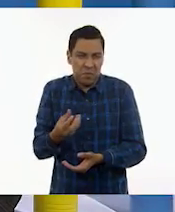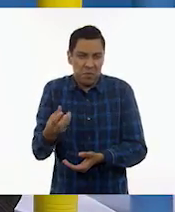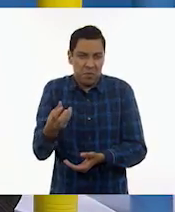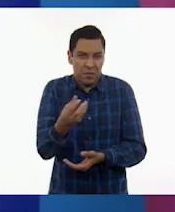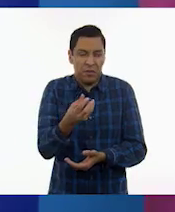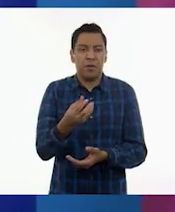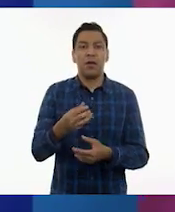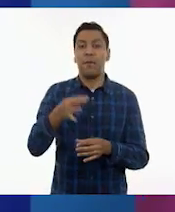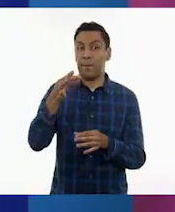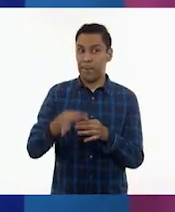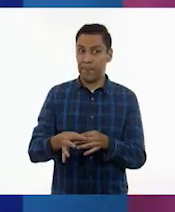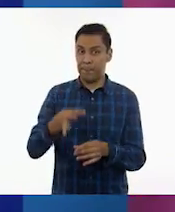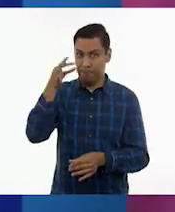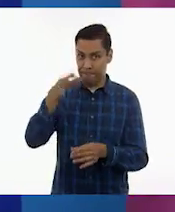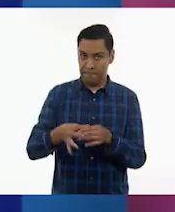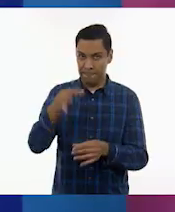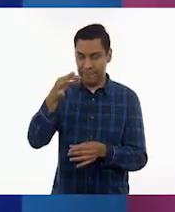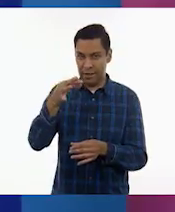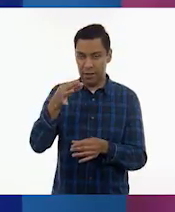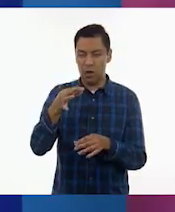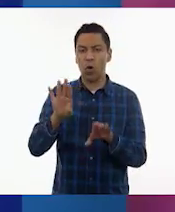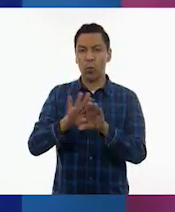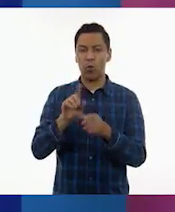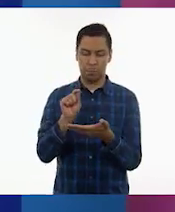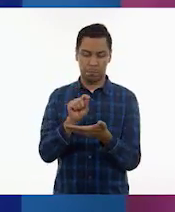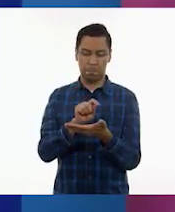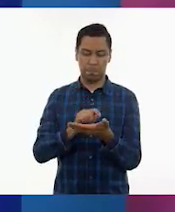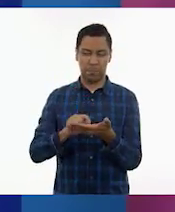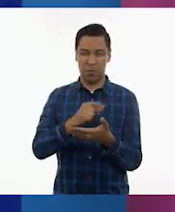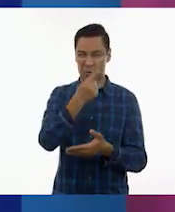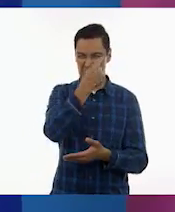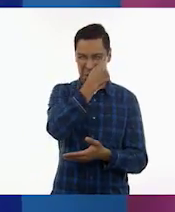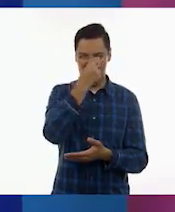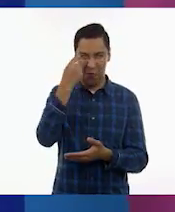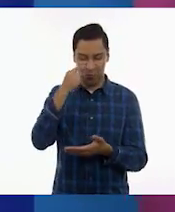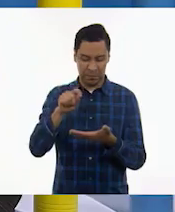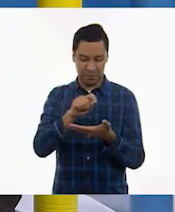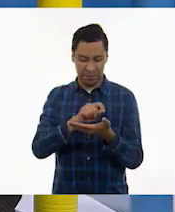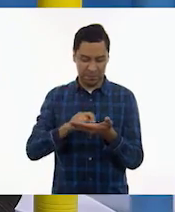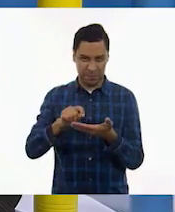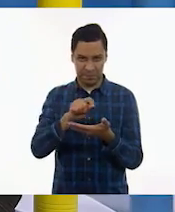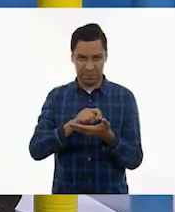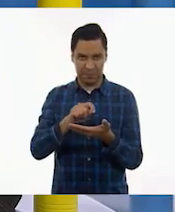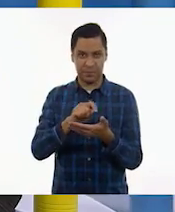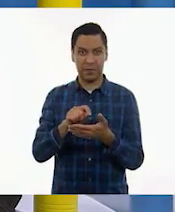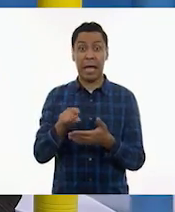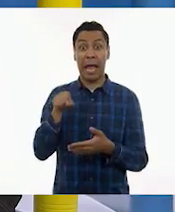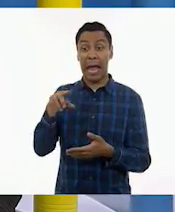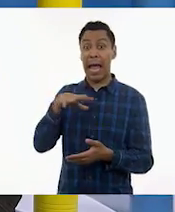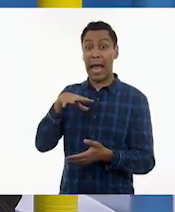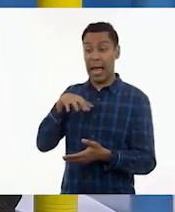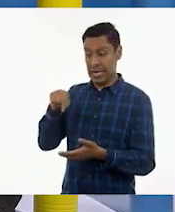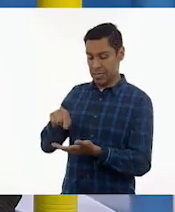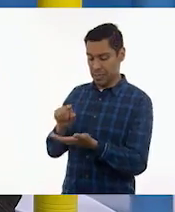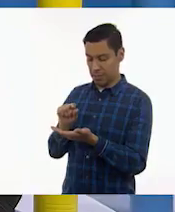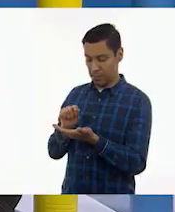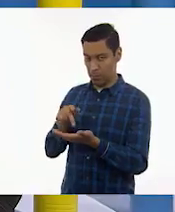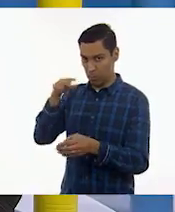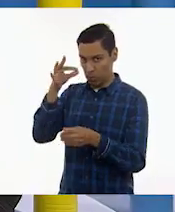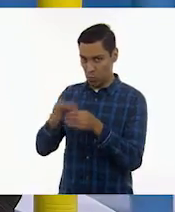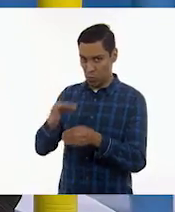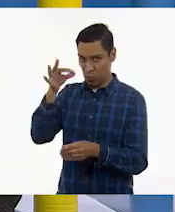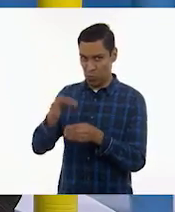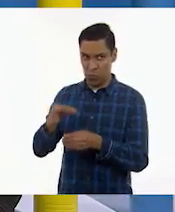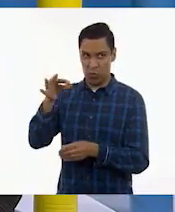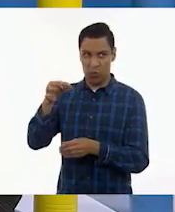con un plumón, les vamos a hacer sus ojitos. Ah, a ver, yo, aquí está el plumón. Sí, a ver. A ver, un ojito lo voy a hacer